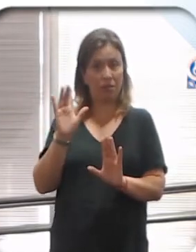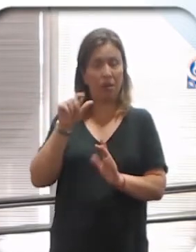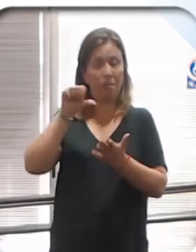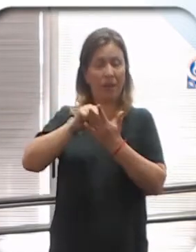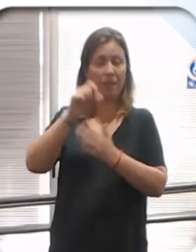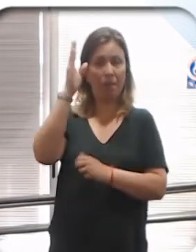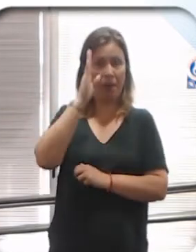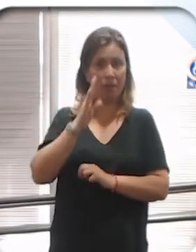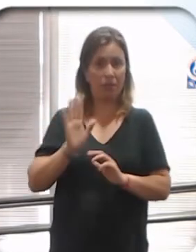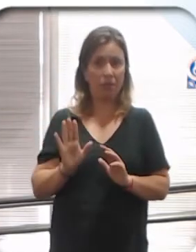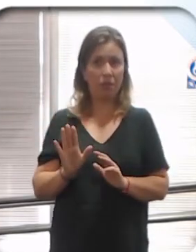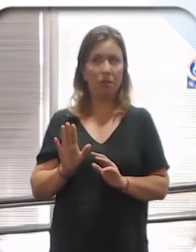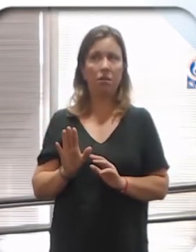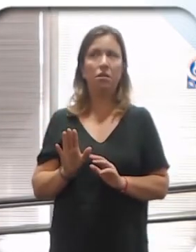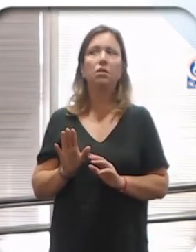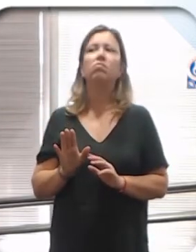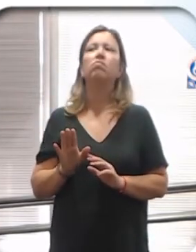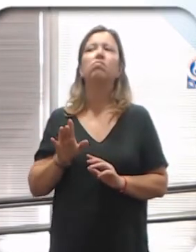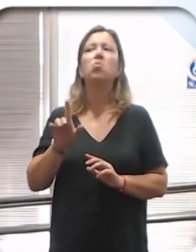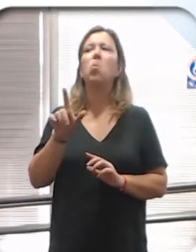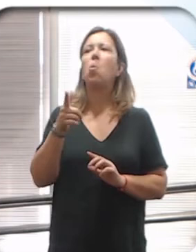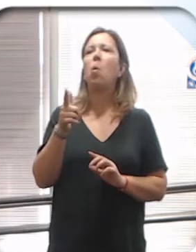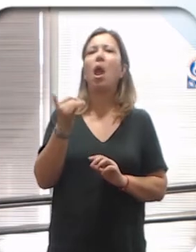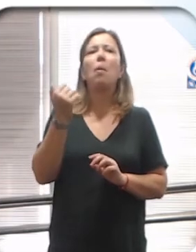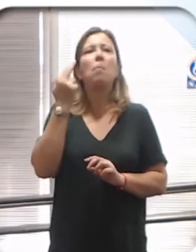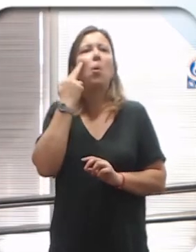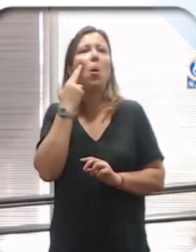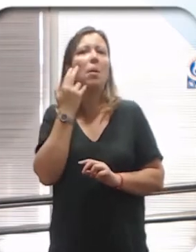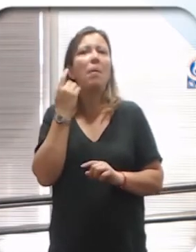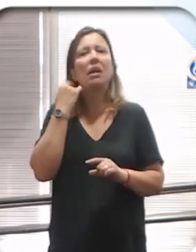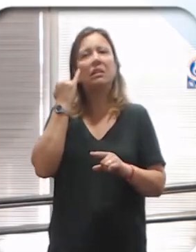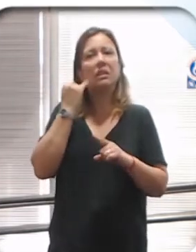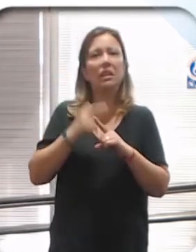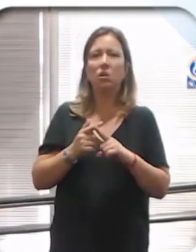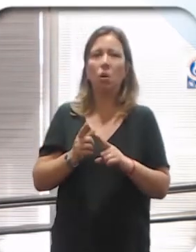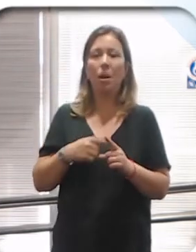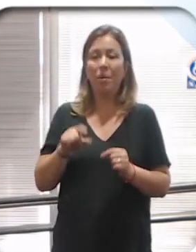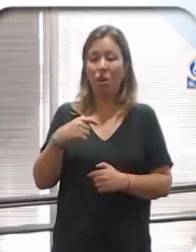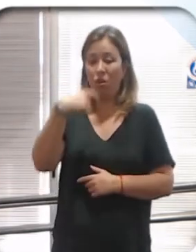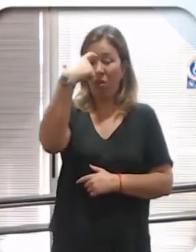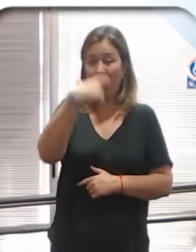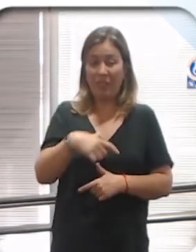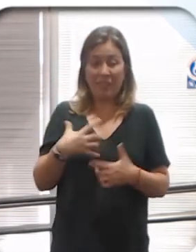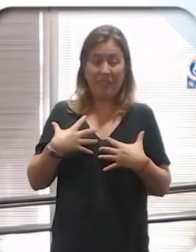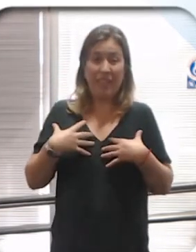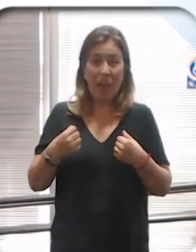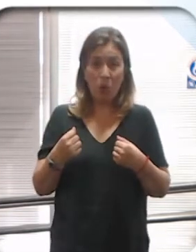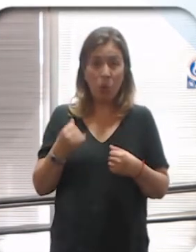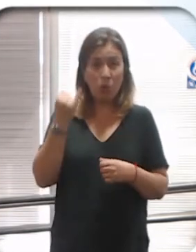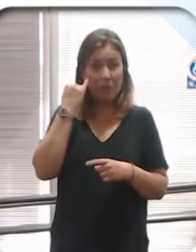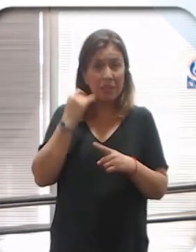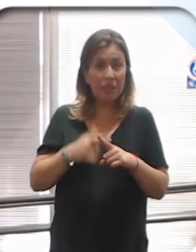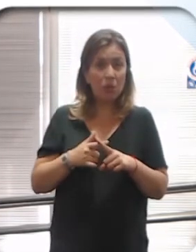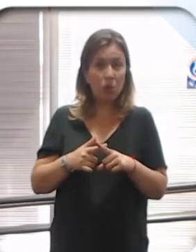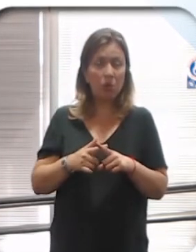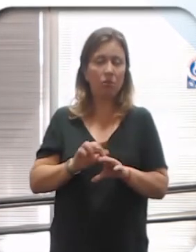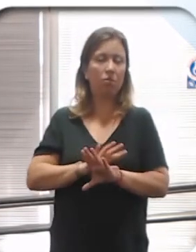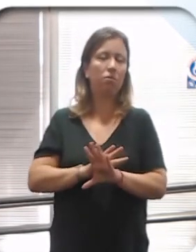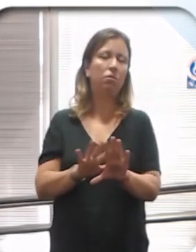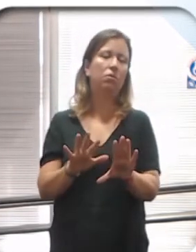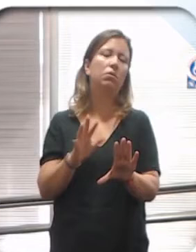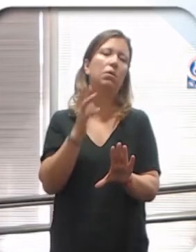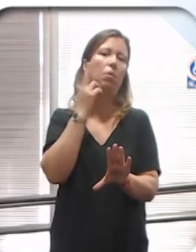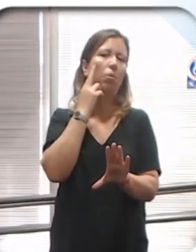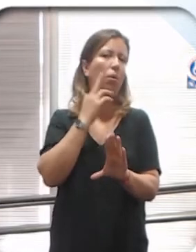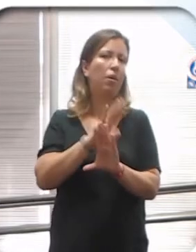hablando, ¿no? No tenga ninguna disfunción sexual, pero para lo que es su salud sexual, está en el